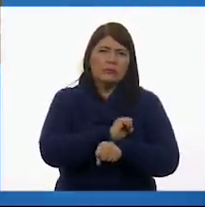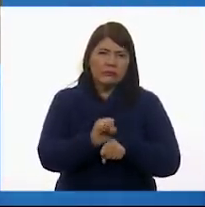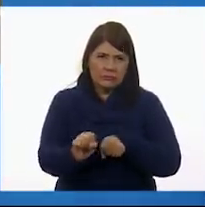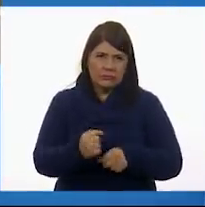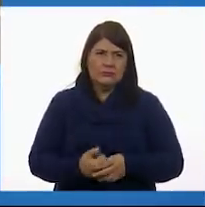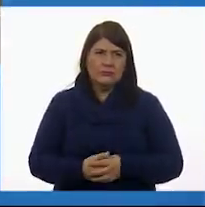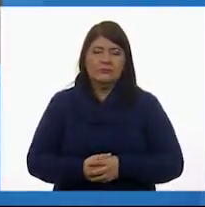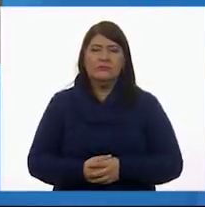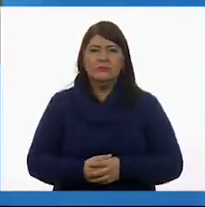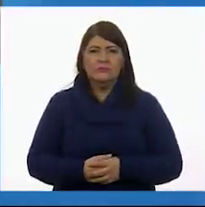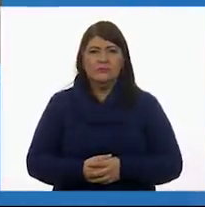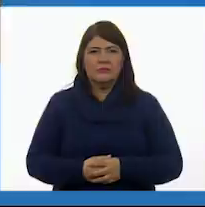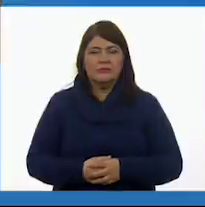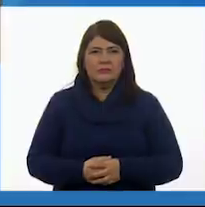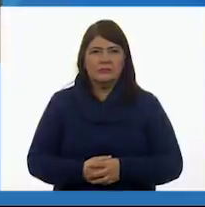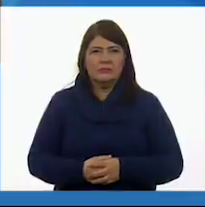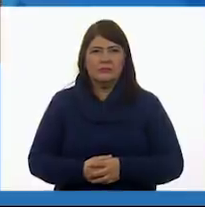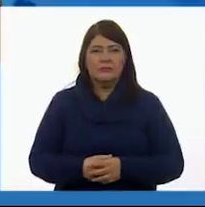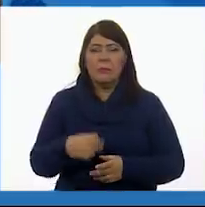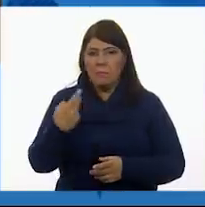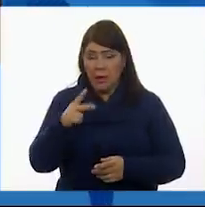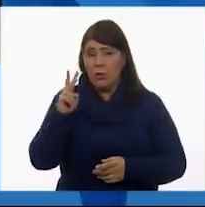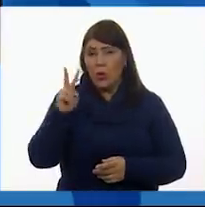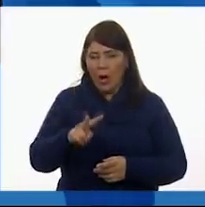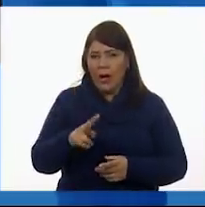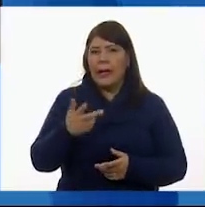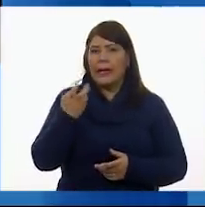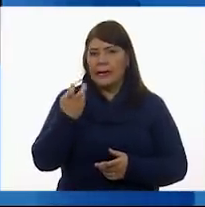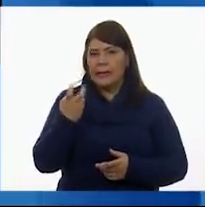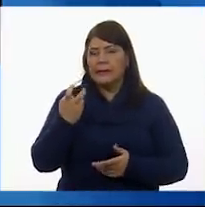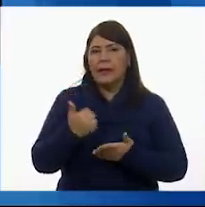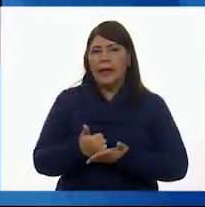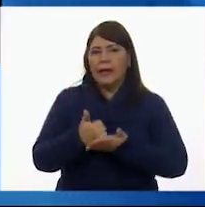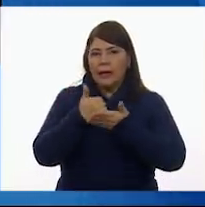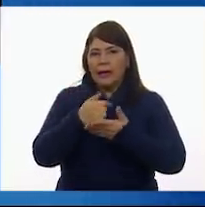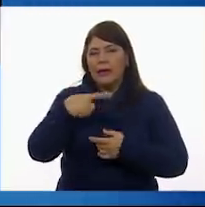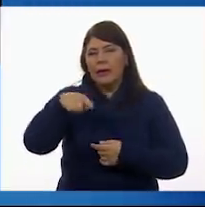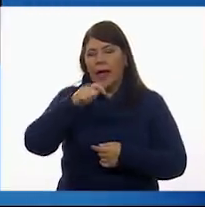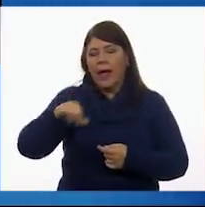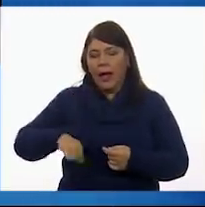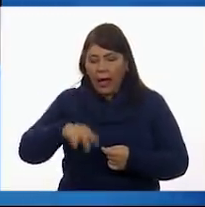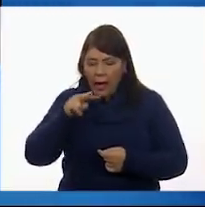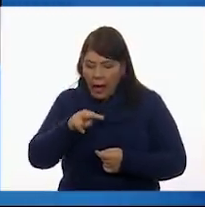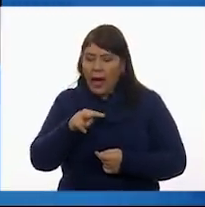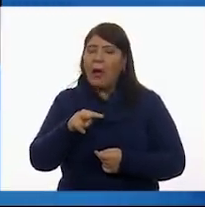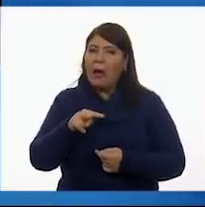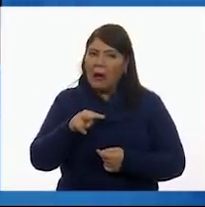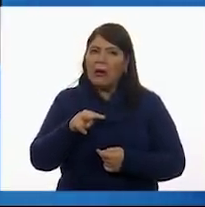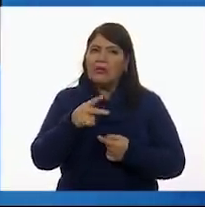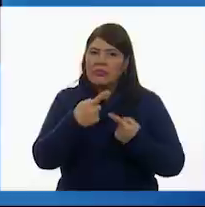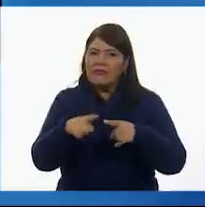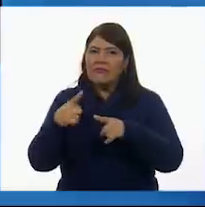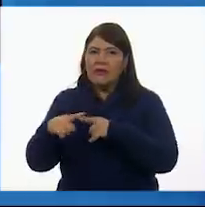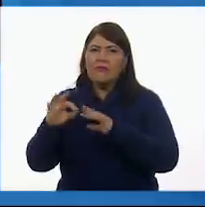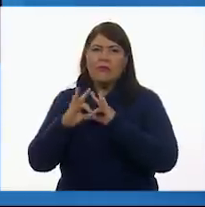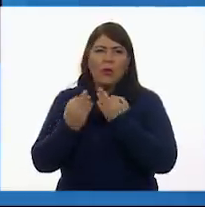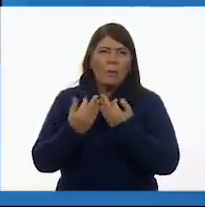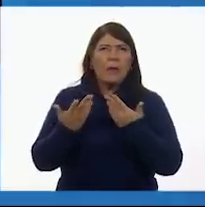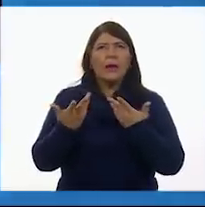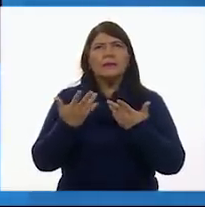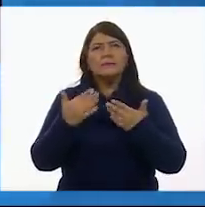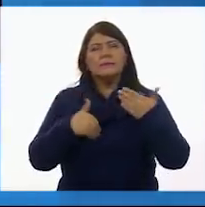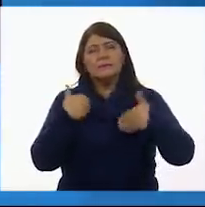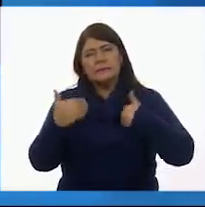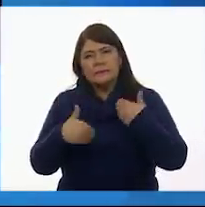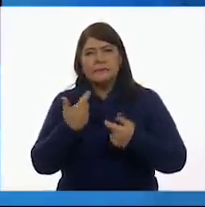pero es interesante y podemos lograr varias cosas divertidas.